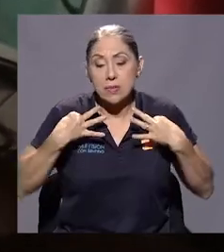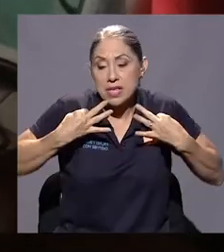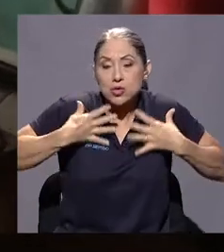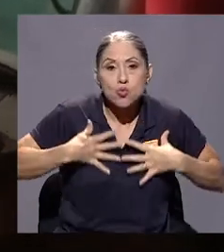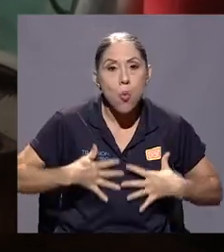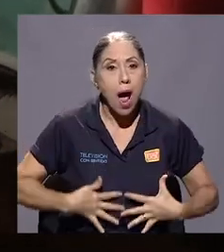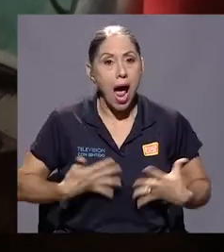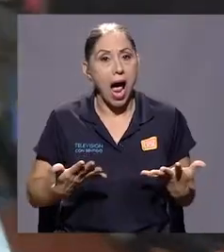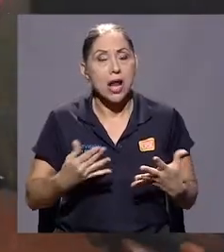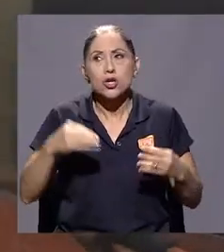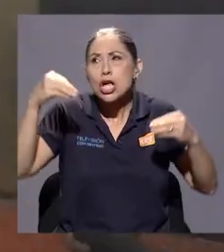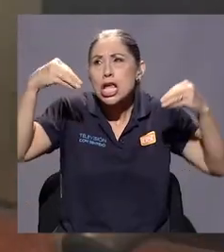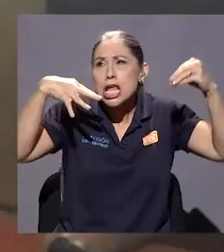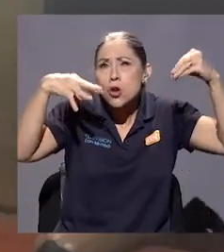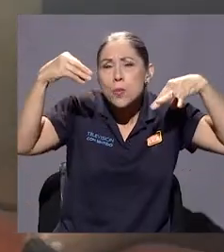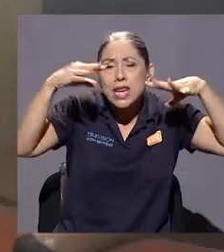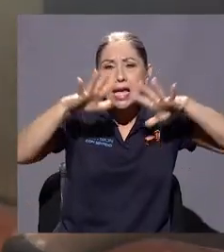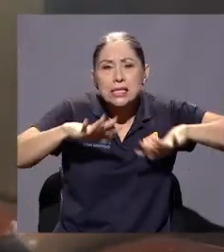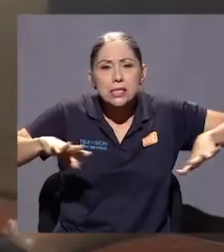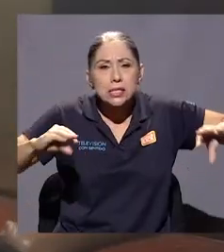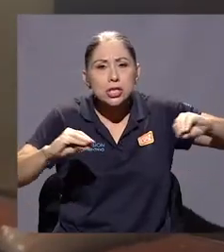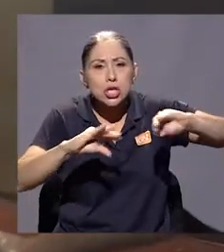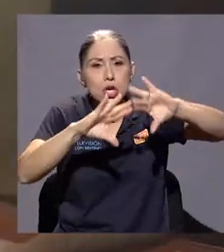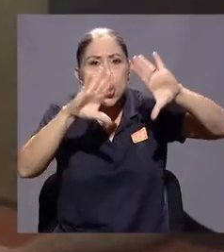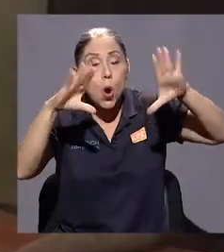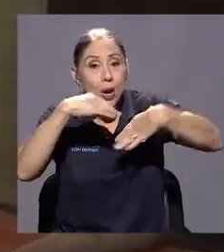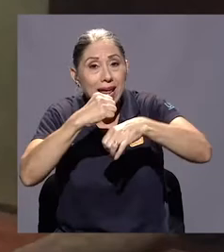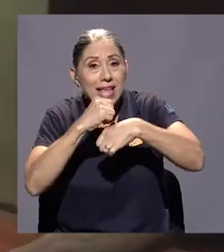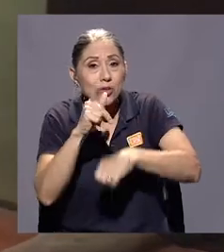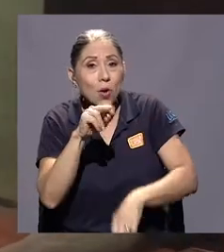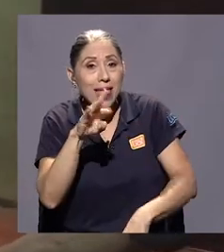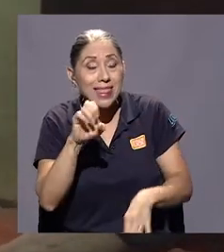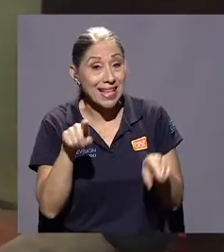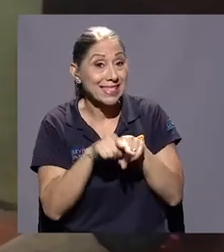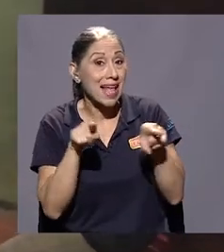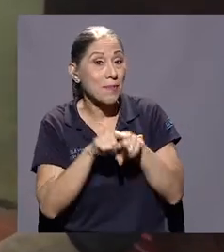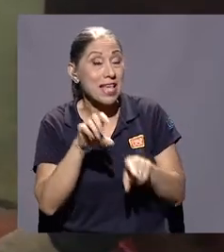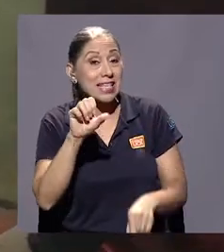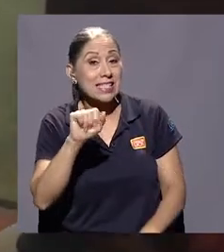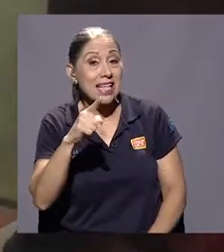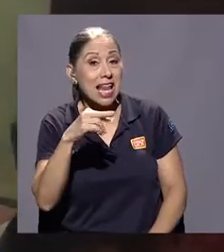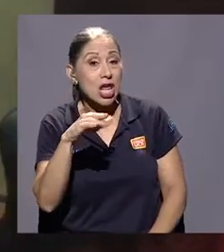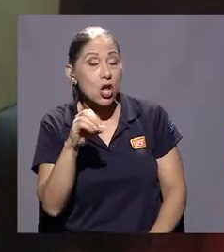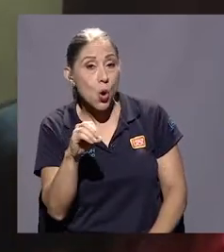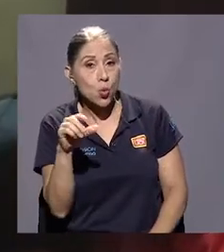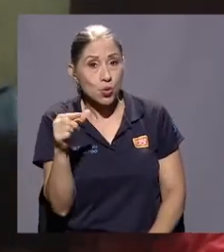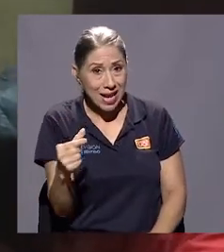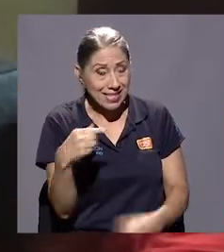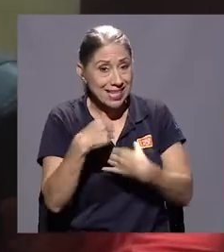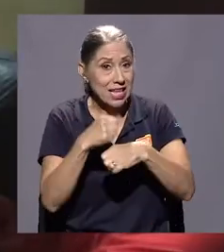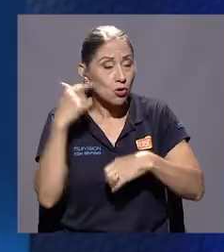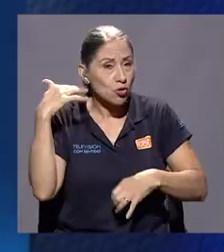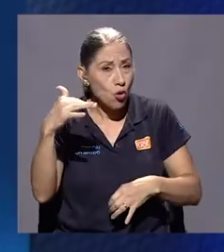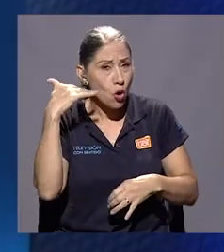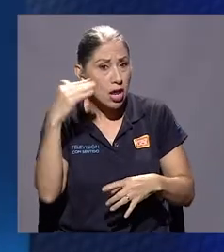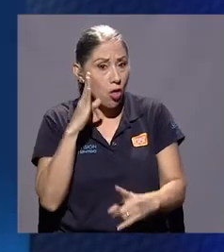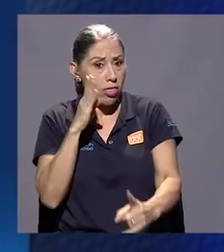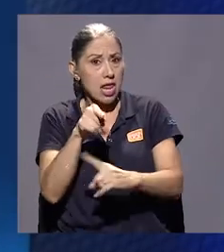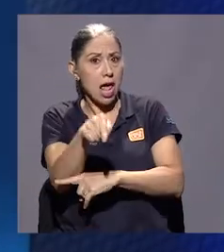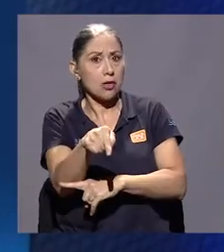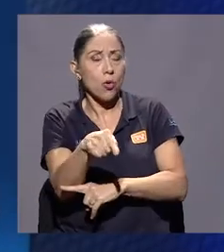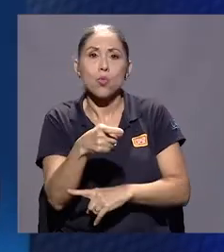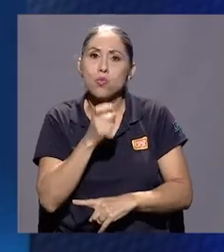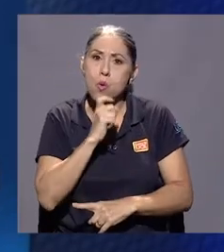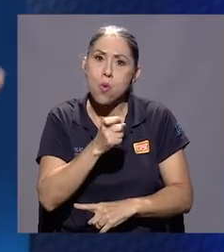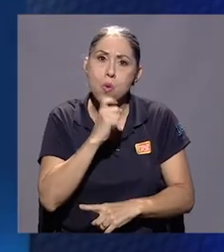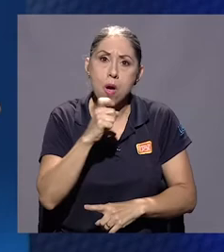que hizo Andrés, también el sonido, como tú dices, Sergio Gutiérrez, que hizo el sonido directo, también le puso mucho y fue muy difícil también porque